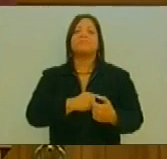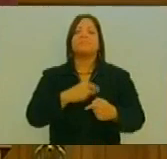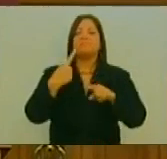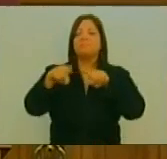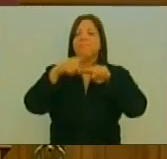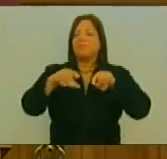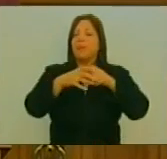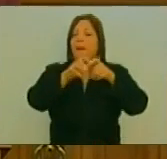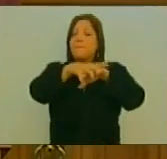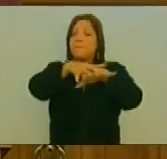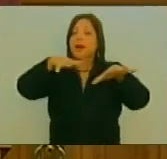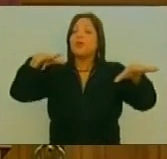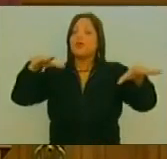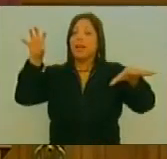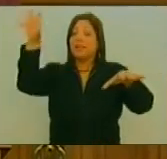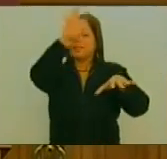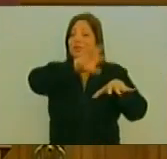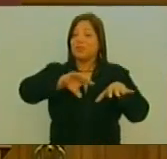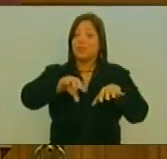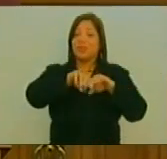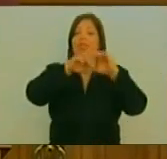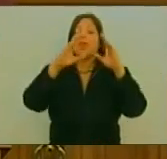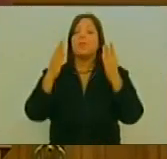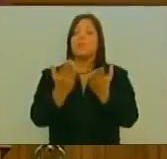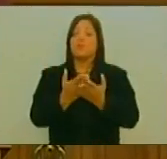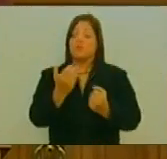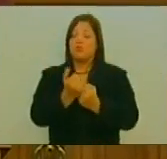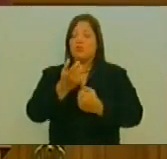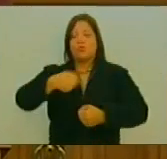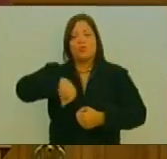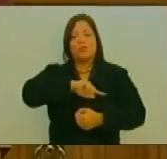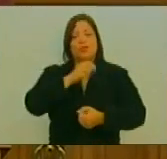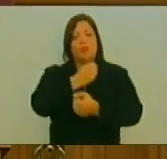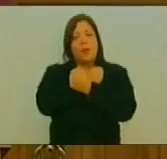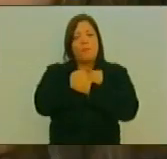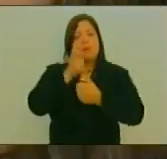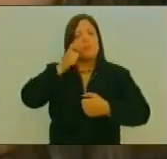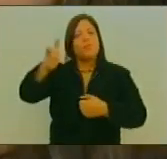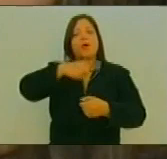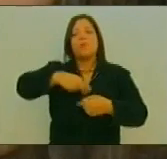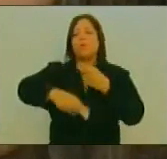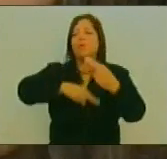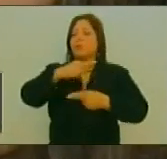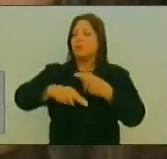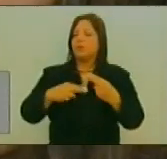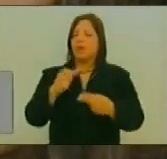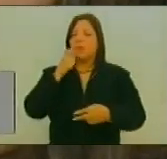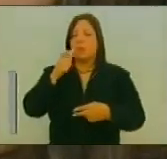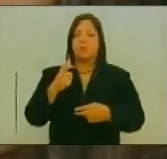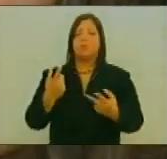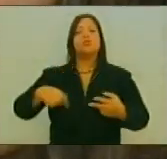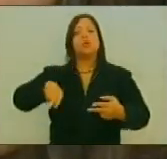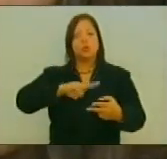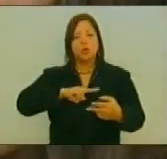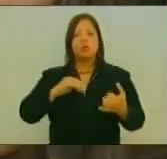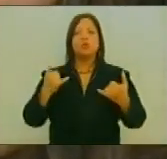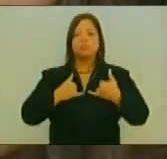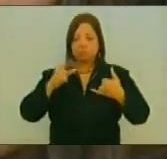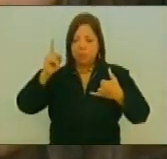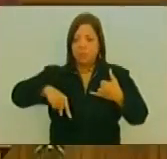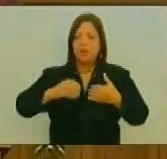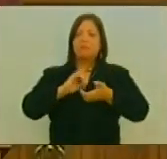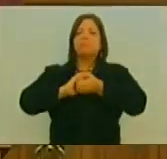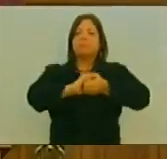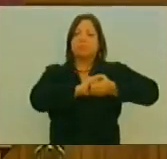La Gran Mayoría De Las Naciones Del Mundo Con Nuestro Pueblo Con Nuestro Proceso Y Nosotros Como Somos También Bien